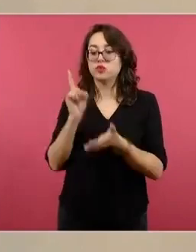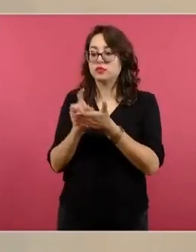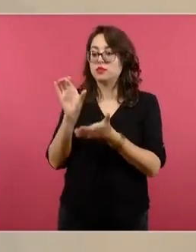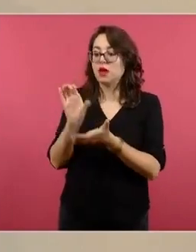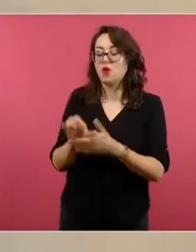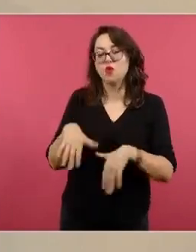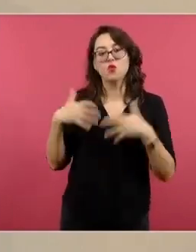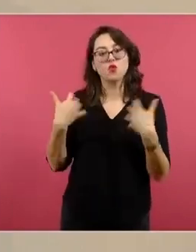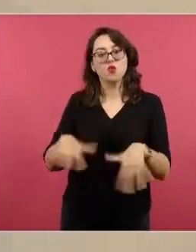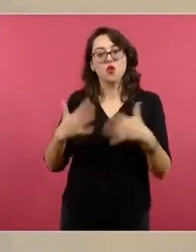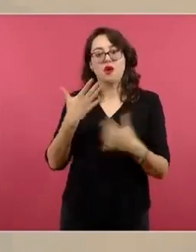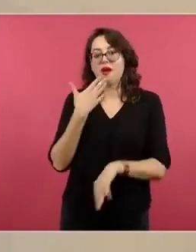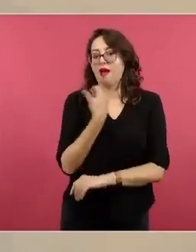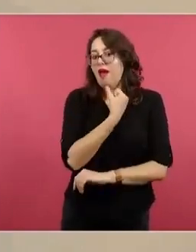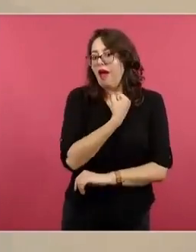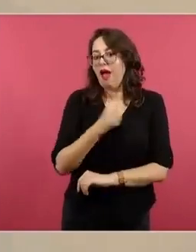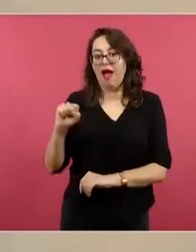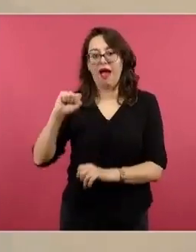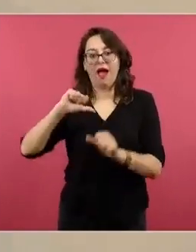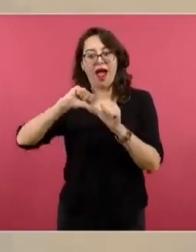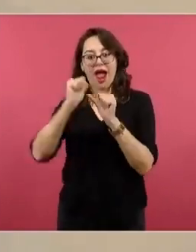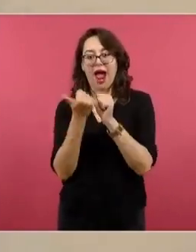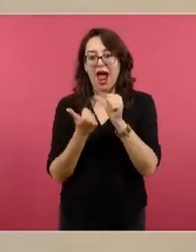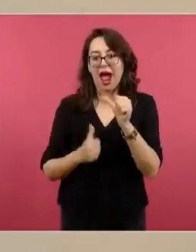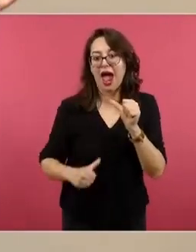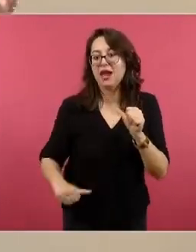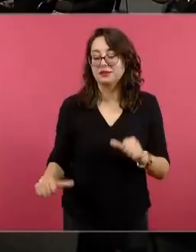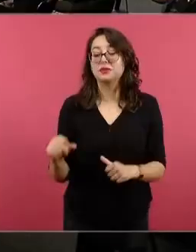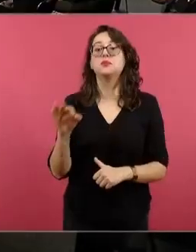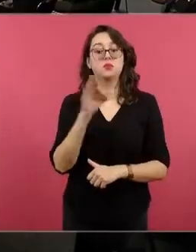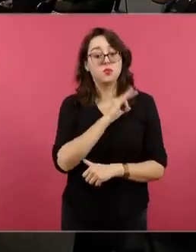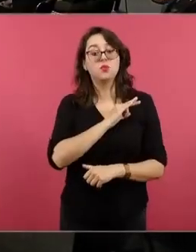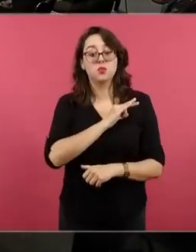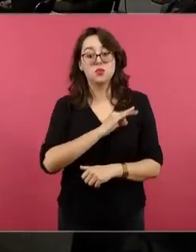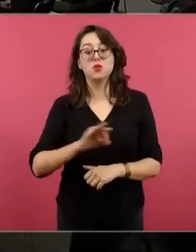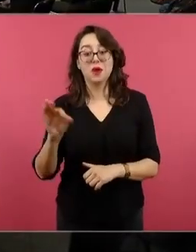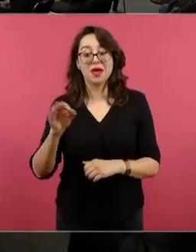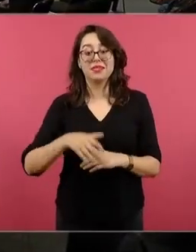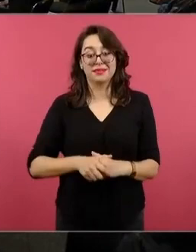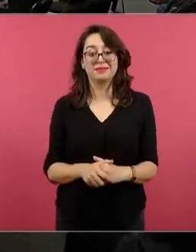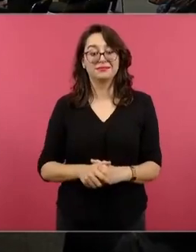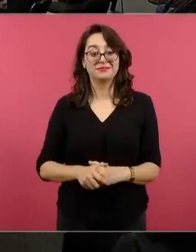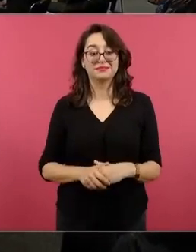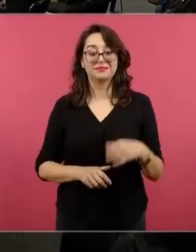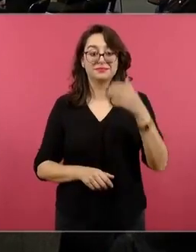impresionante porque se compensa esas características en el caso de ellos.